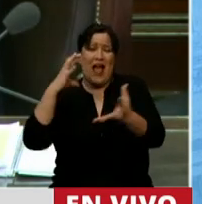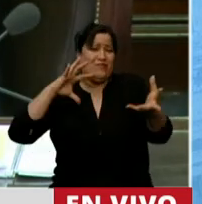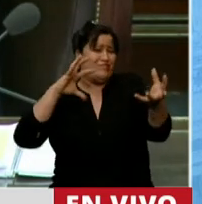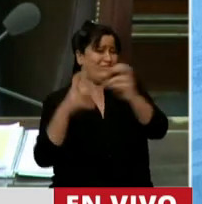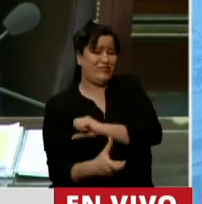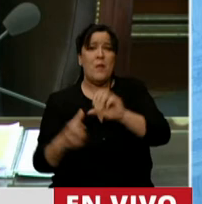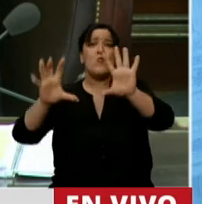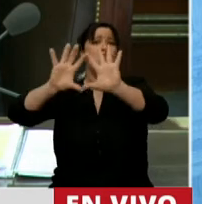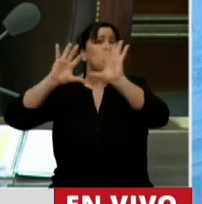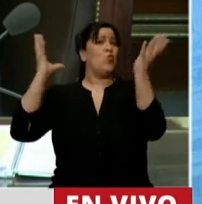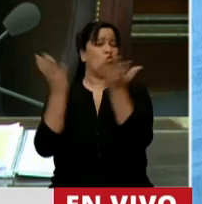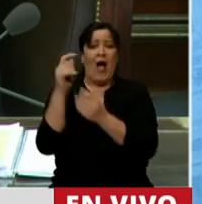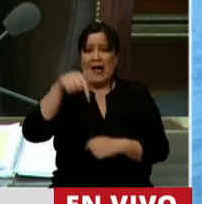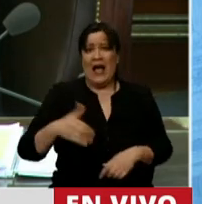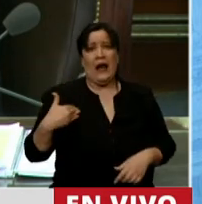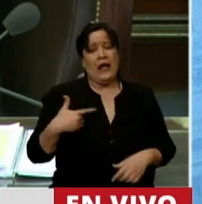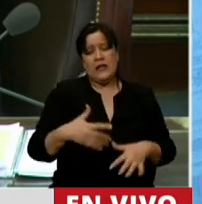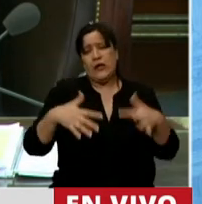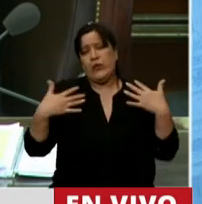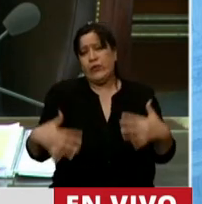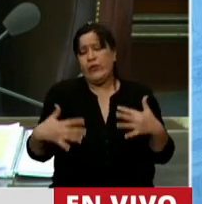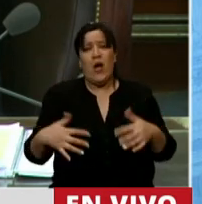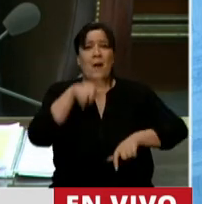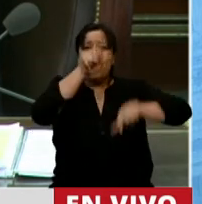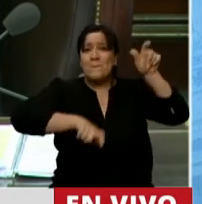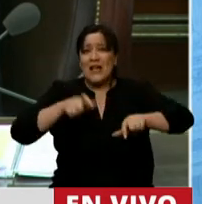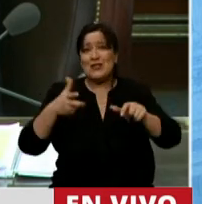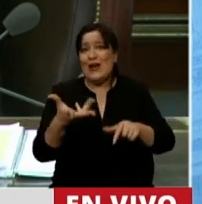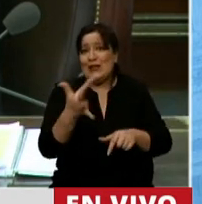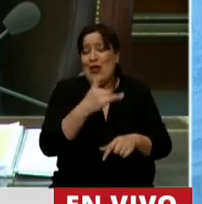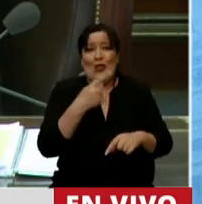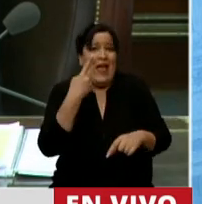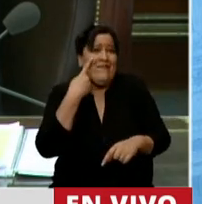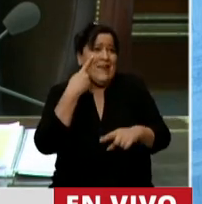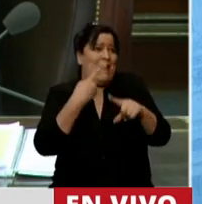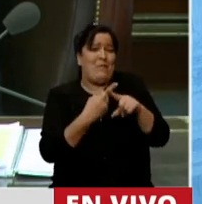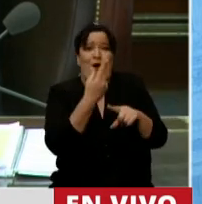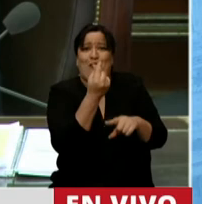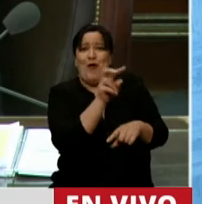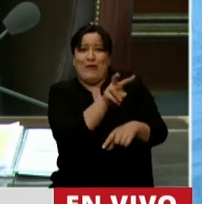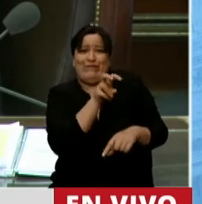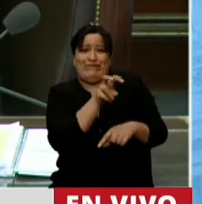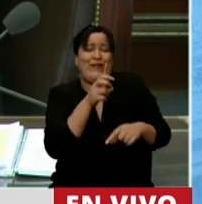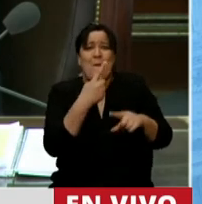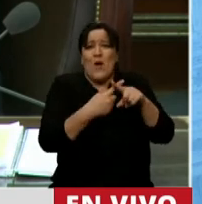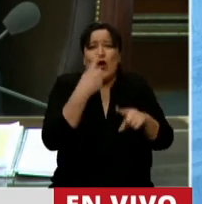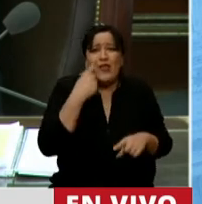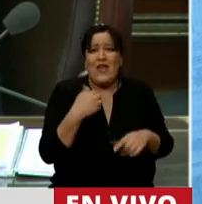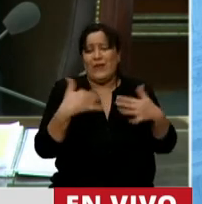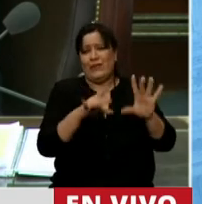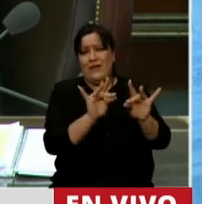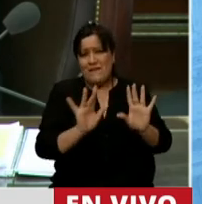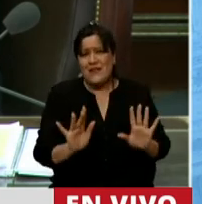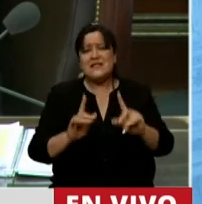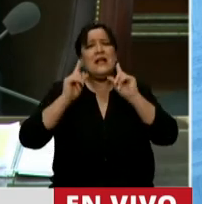Argentina, golpea duro en los que viven el día a día y del trabajo informal. En los trabajadores despedidos, en pese al decreto